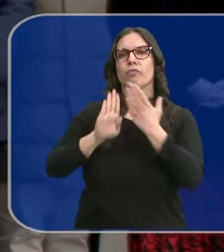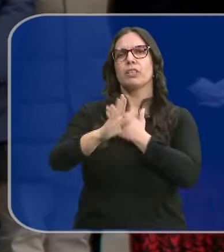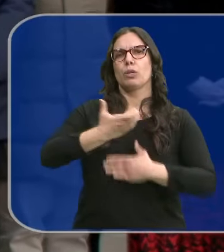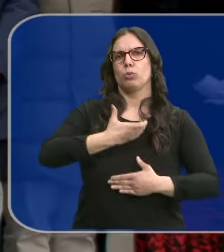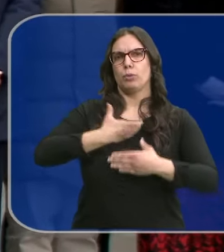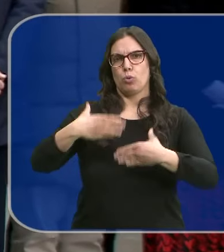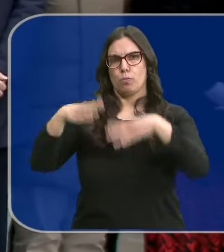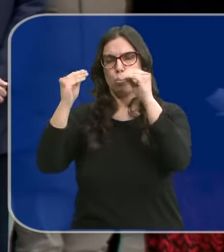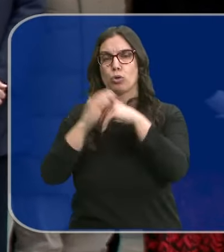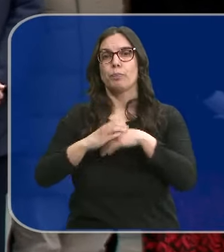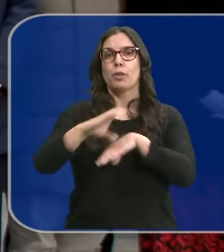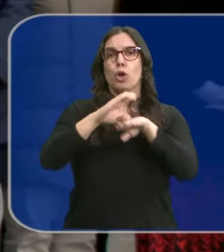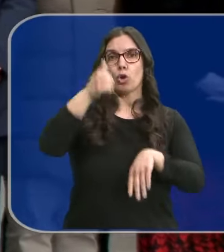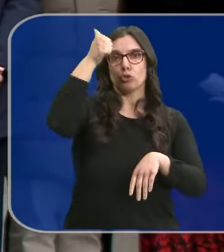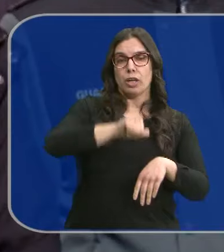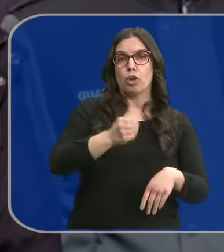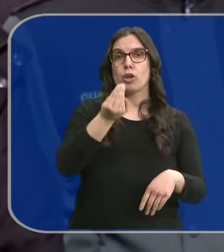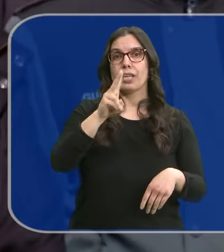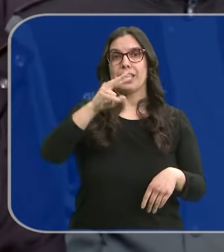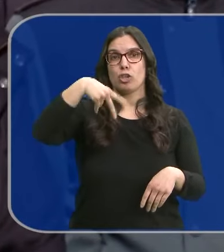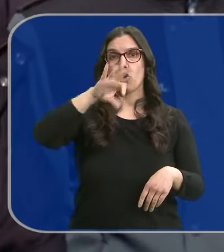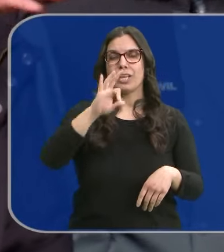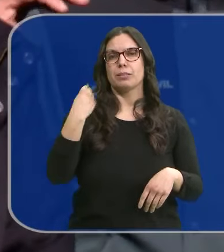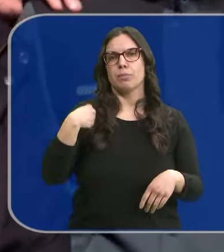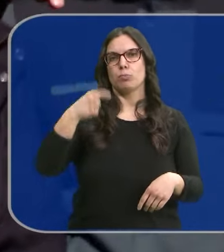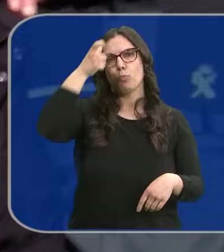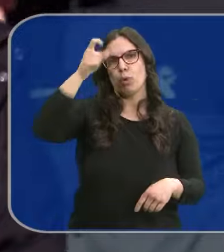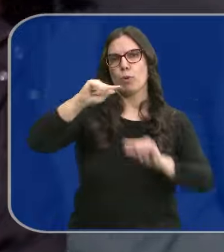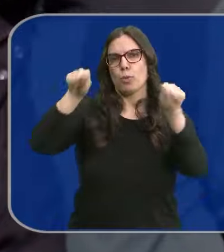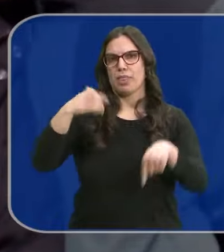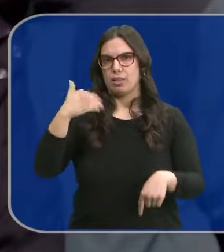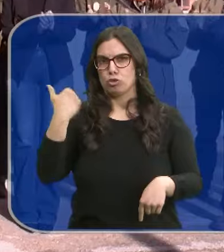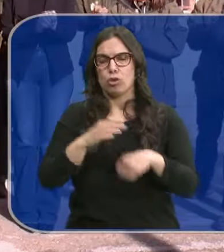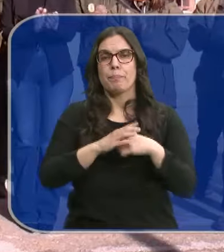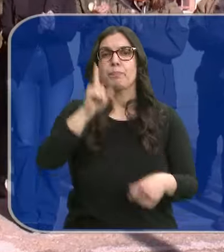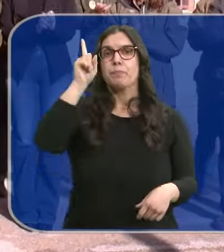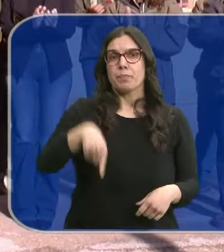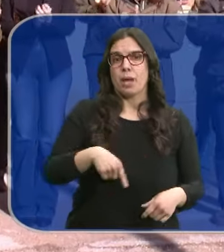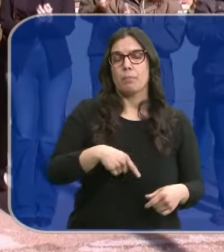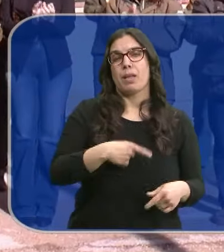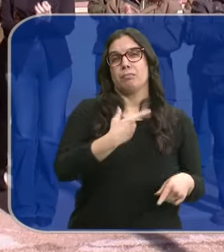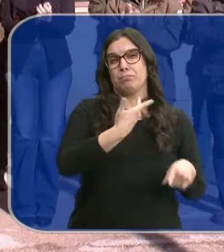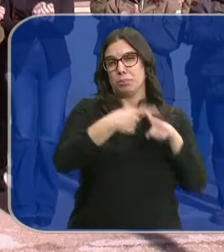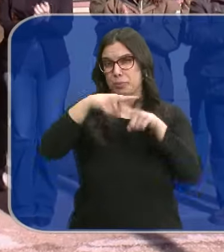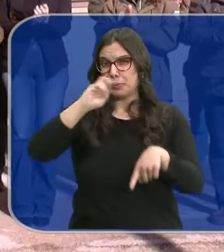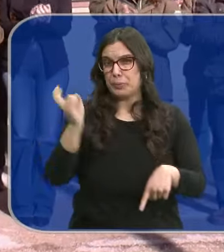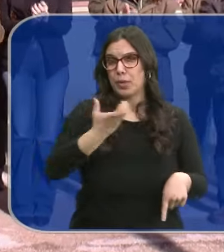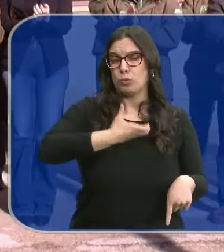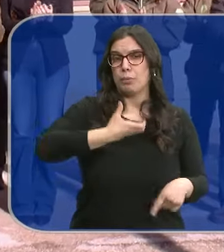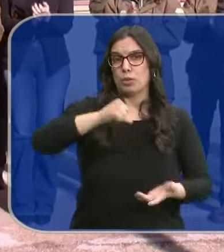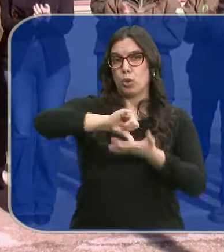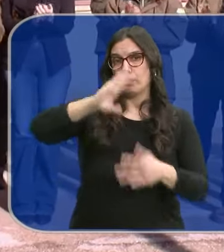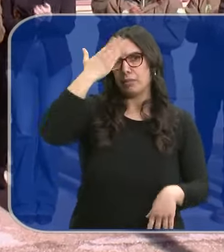Ayuntamiento de Burgos. El consejero, Juan Carlos Suárez Quiñones, lo ha hecho en Golmayo, en Soria. También se han realizado junto al resto de consistorios de las